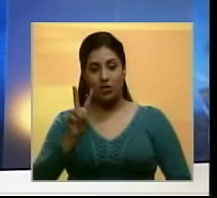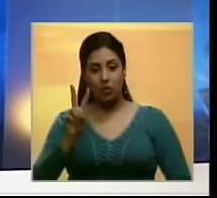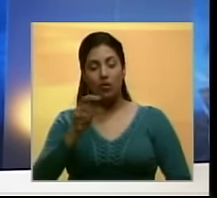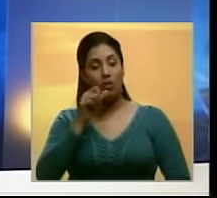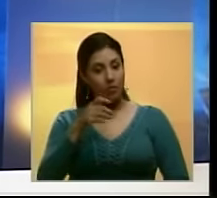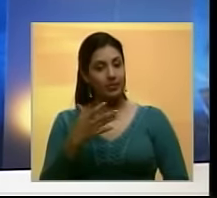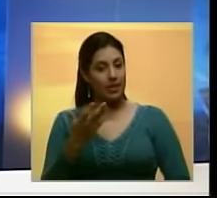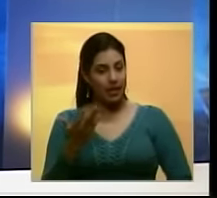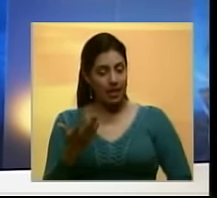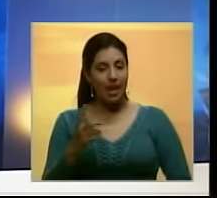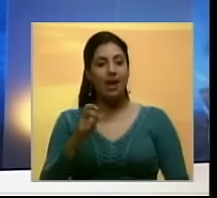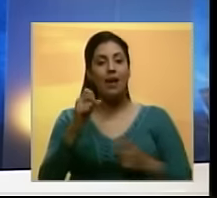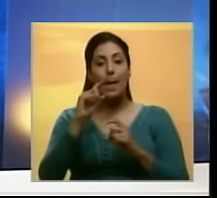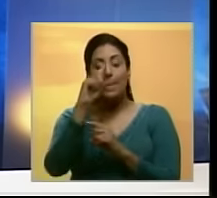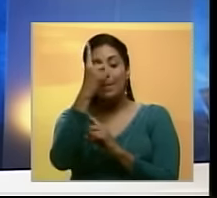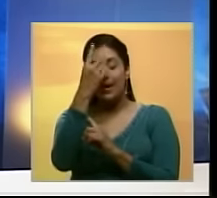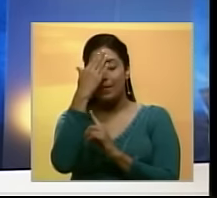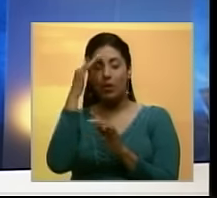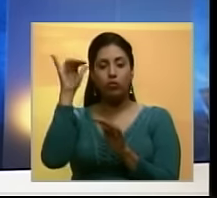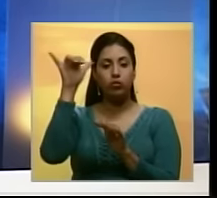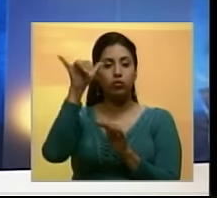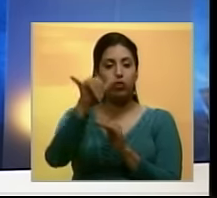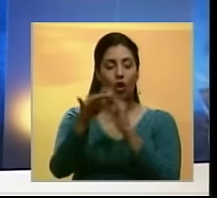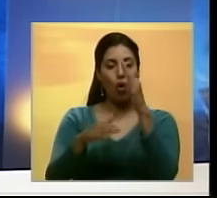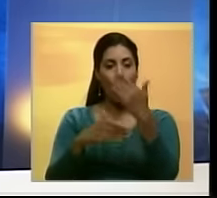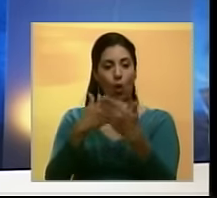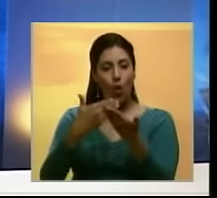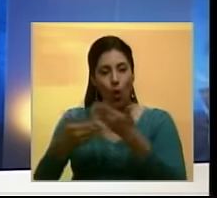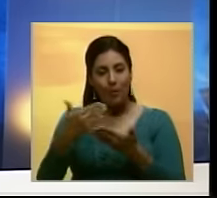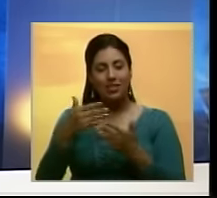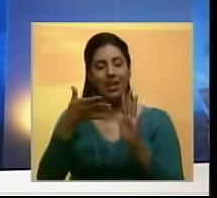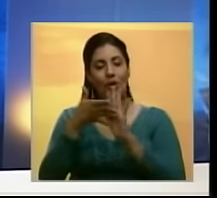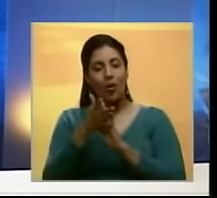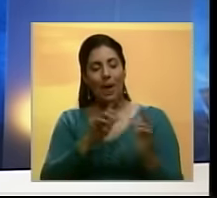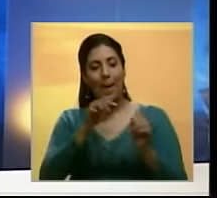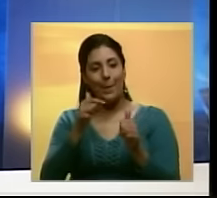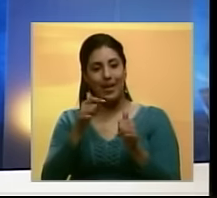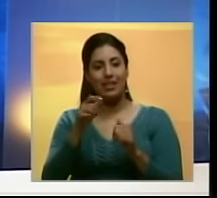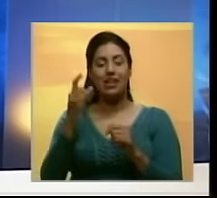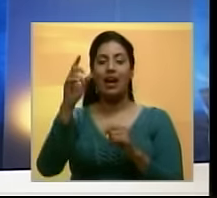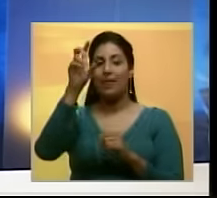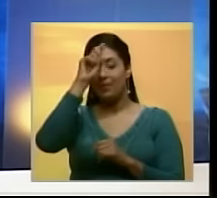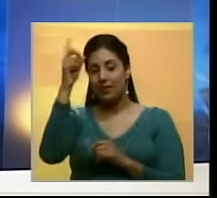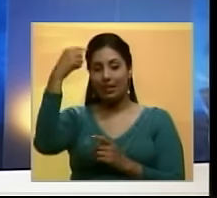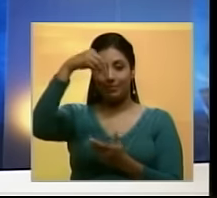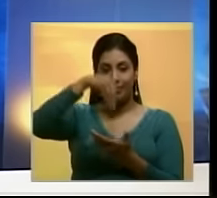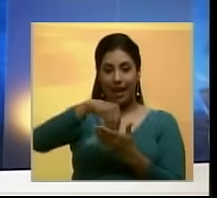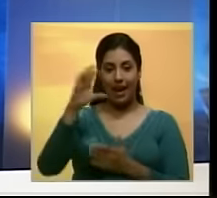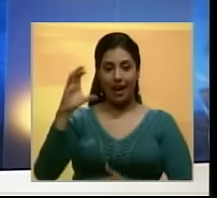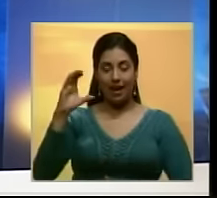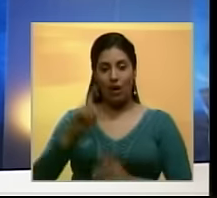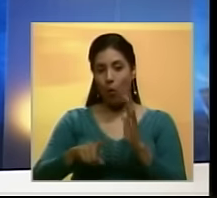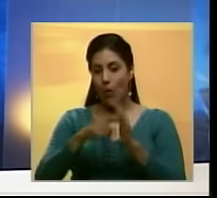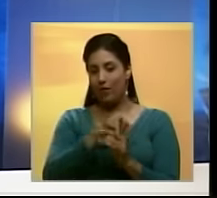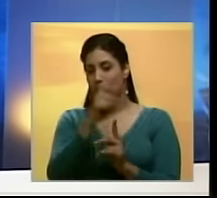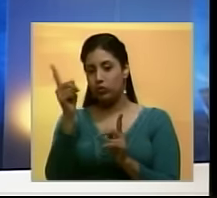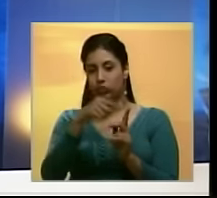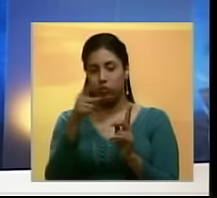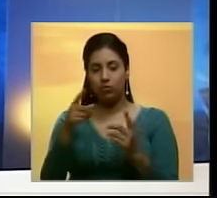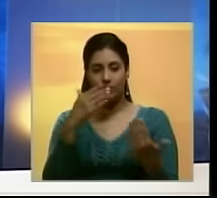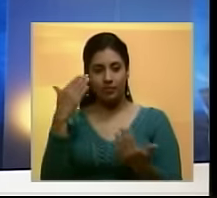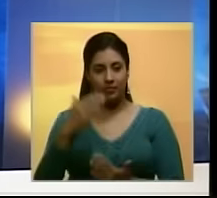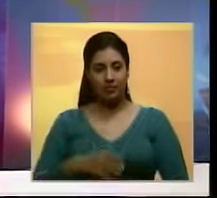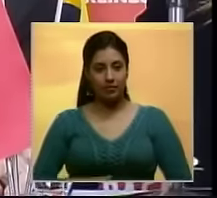Julius Tune, recibieron el primer vuelo comercial de Turkish Airlines que unirá Estambul con Caracas. Rafael Aníbal Camacho nos tiene los